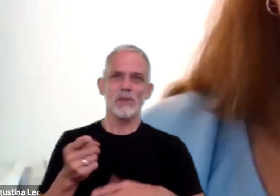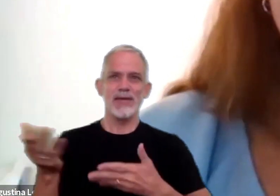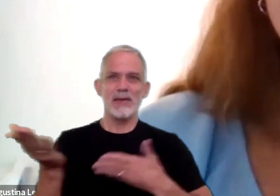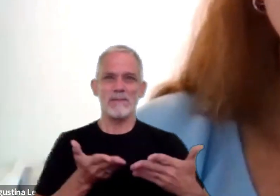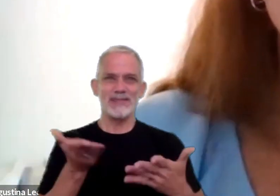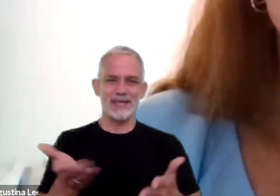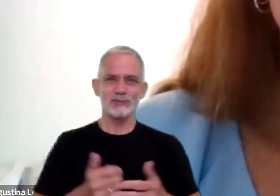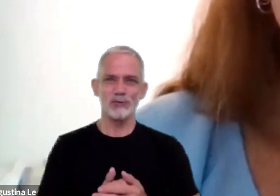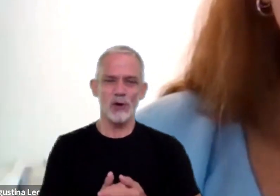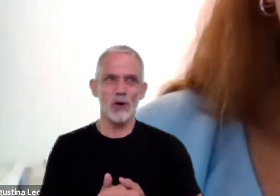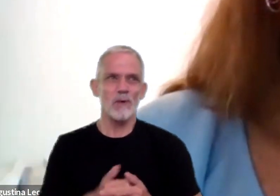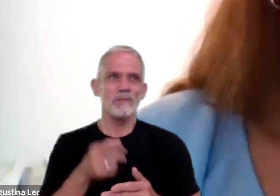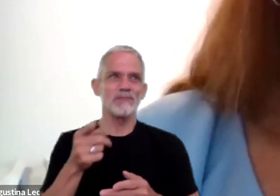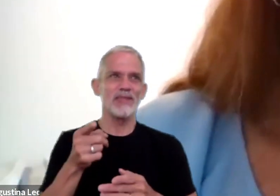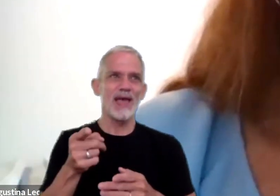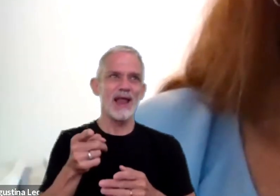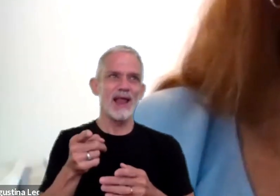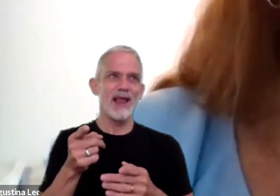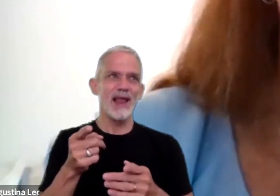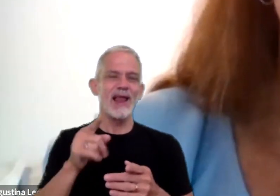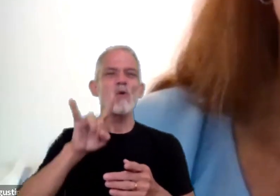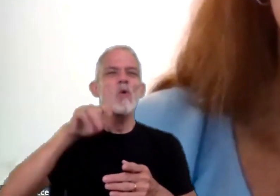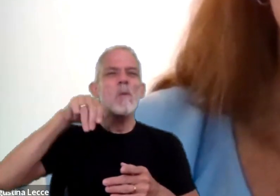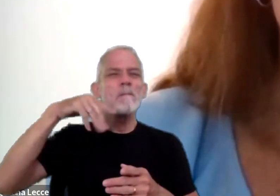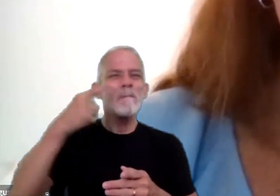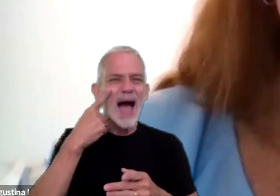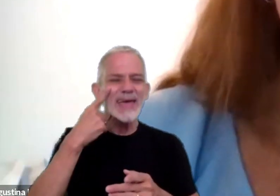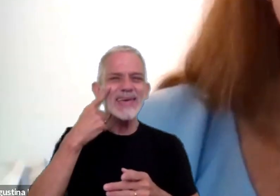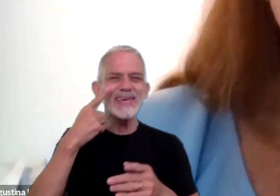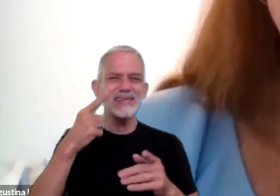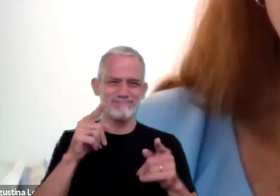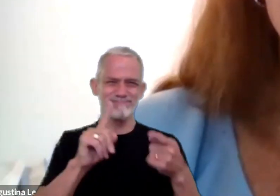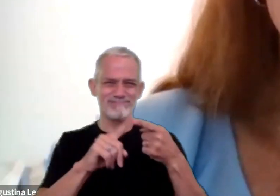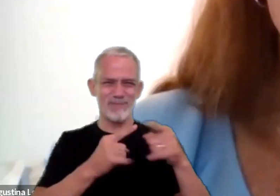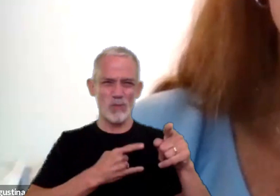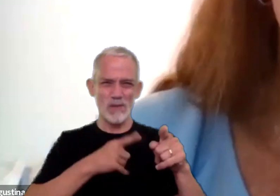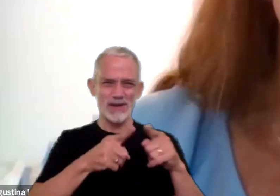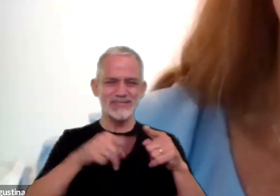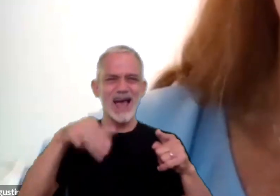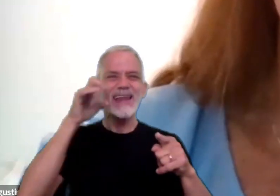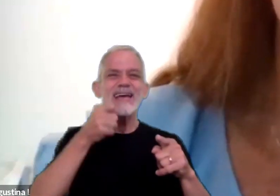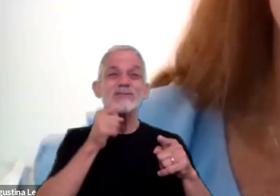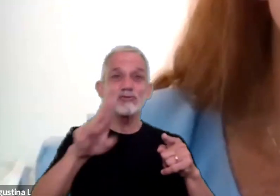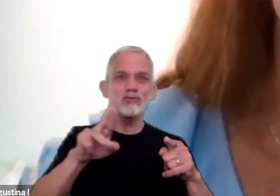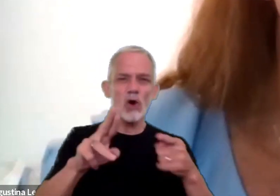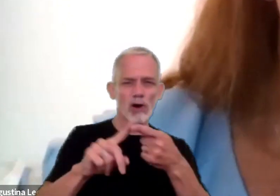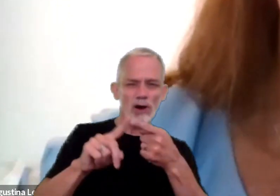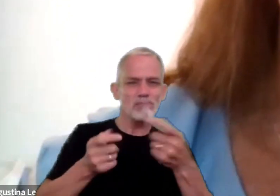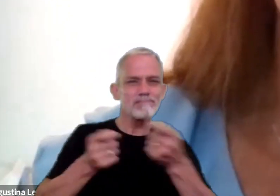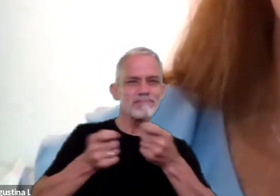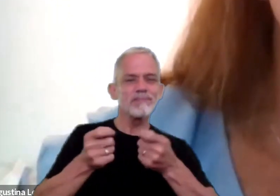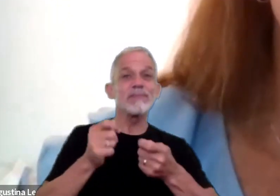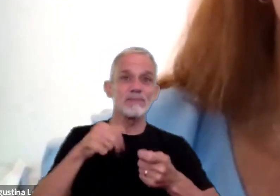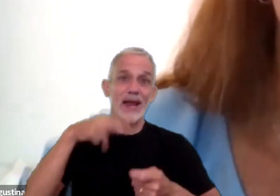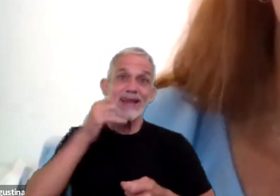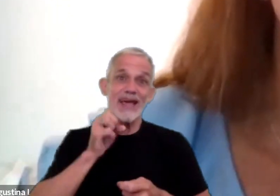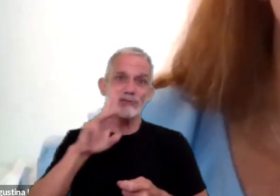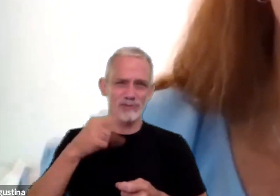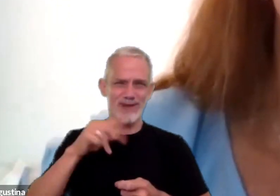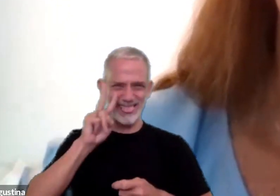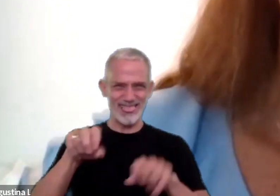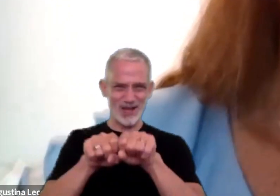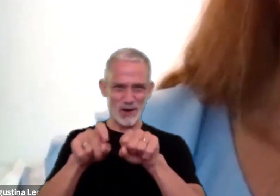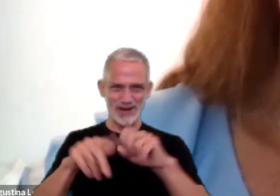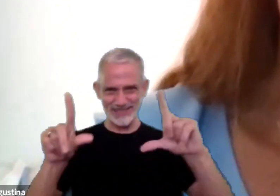que le hizo a través de Umay, a través de Néstor. Yo quisiera agradecerle muchísimo a Néstor Bursesi, que ahí también lo veo conectado